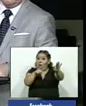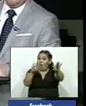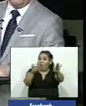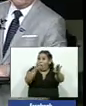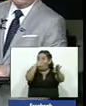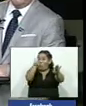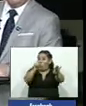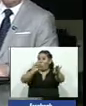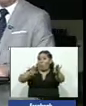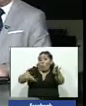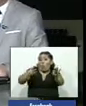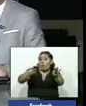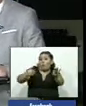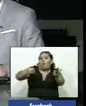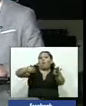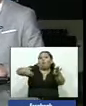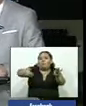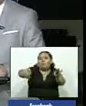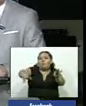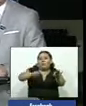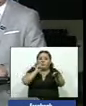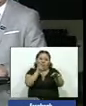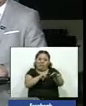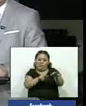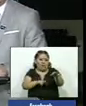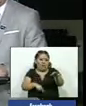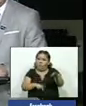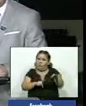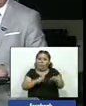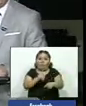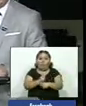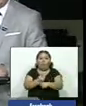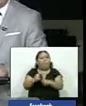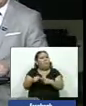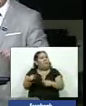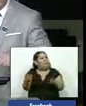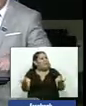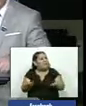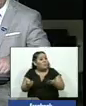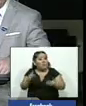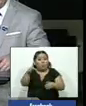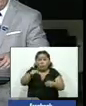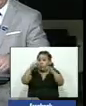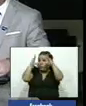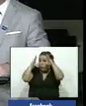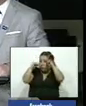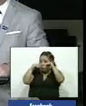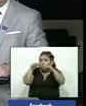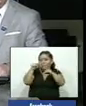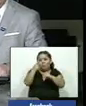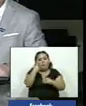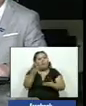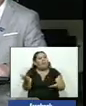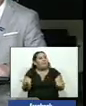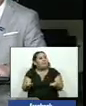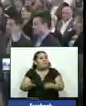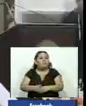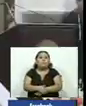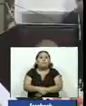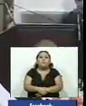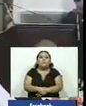ganador de un cuarto mandato presentaban serias irregularidades pero que está ocurriendo esta noche en Bolivia se lo presentamos a continuación